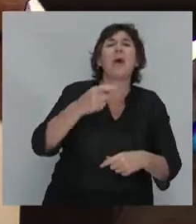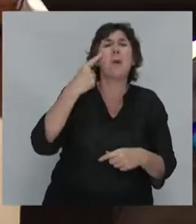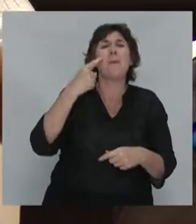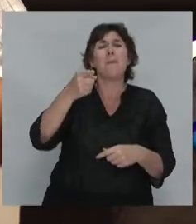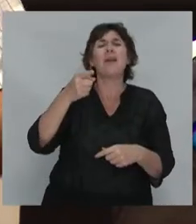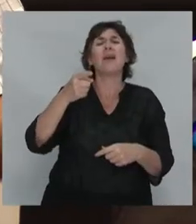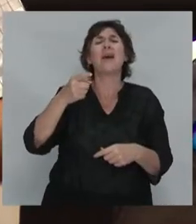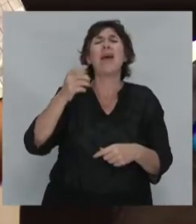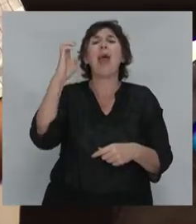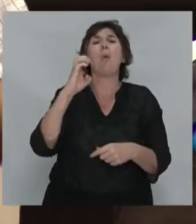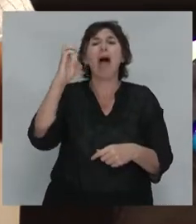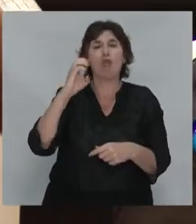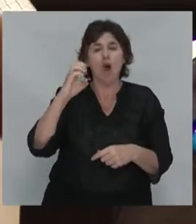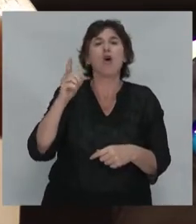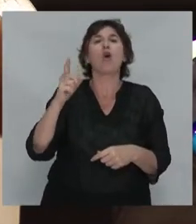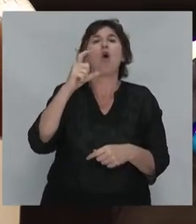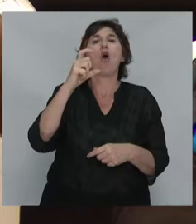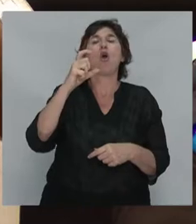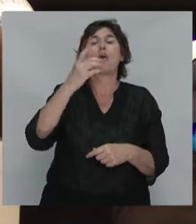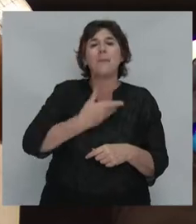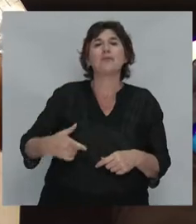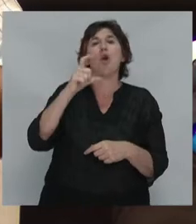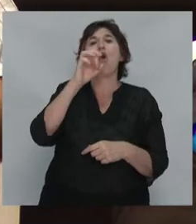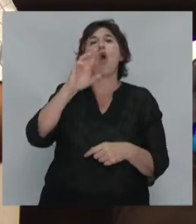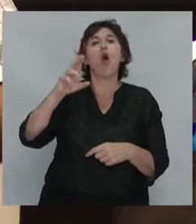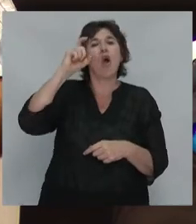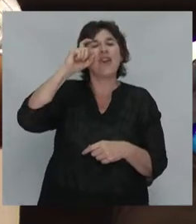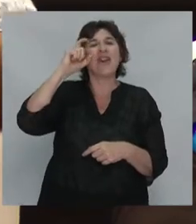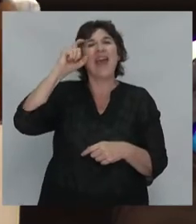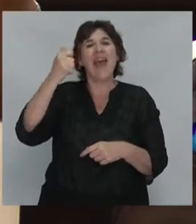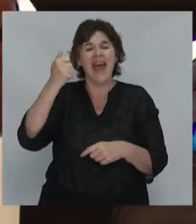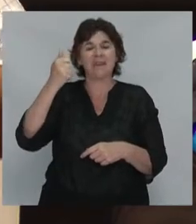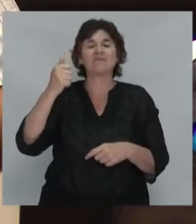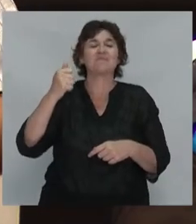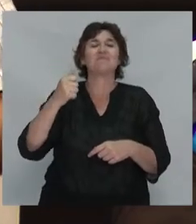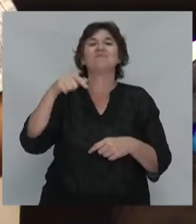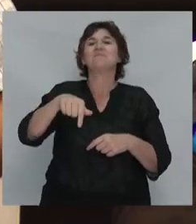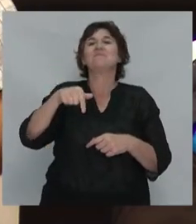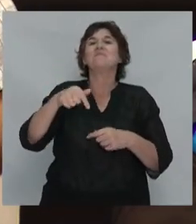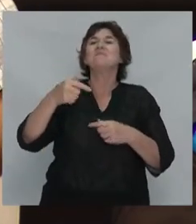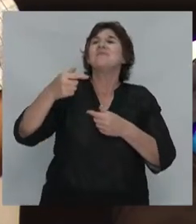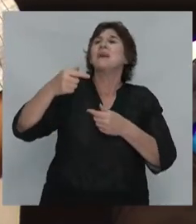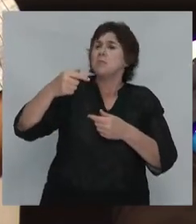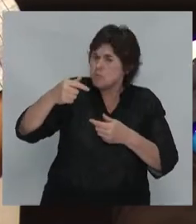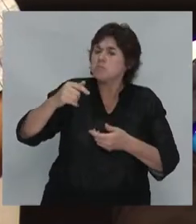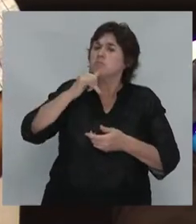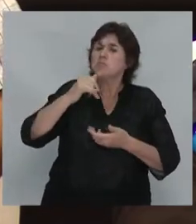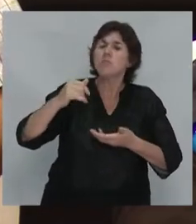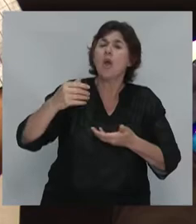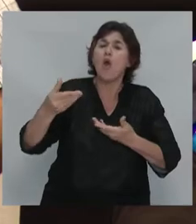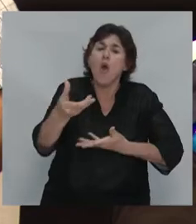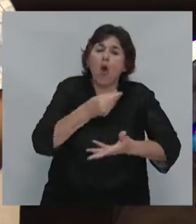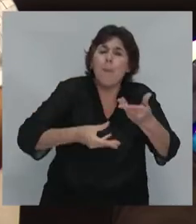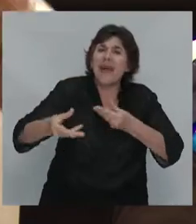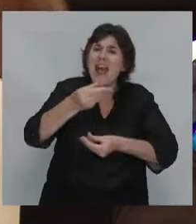Yo trabajé 4 años en Ecuador. Y en esos años Correa que hizo, tomó todo el financiamiento que había recibido de la cooperación